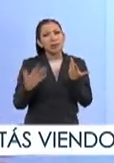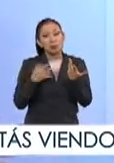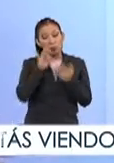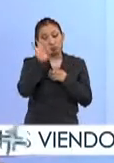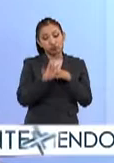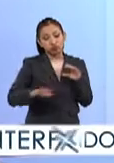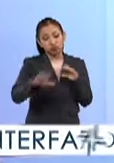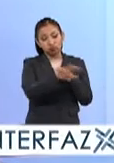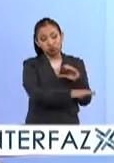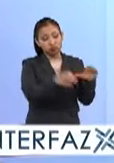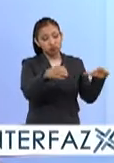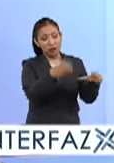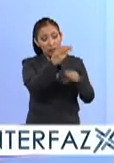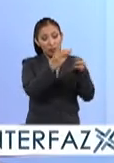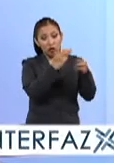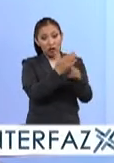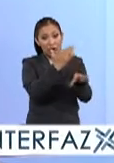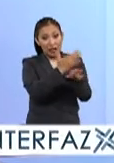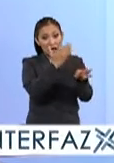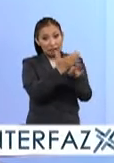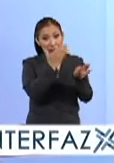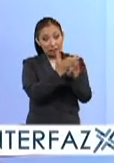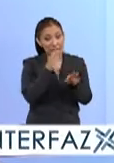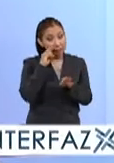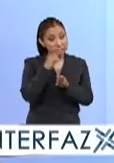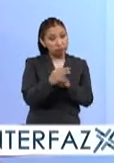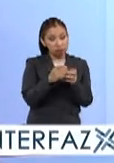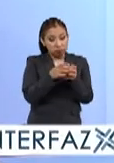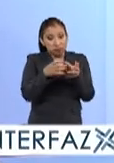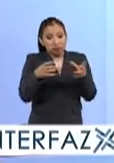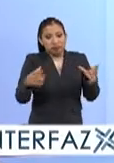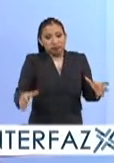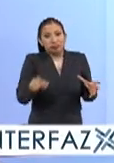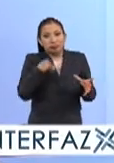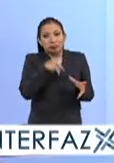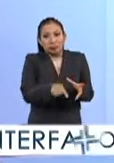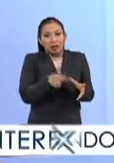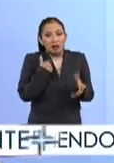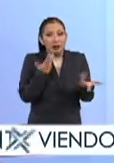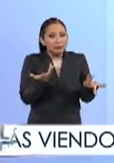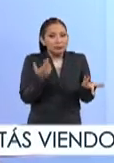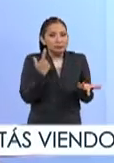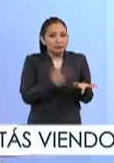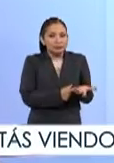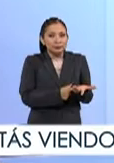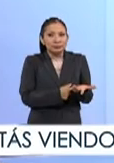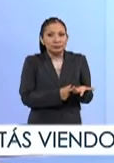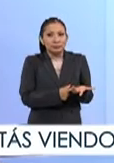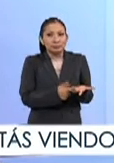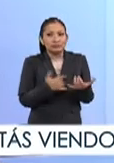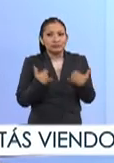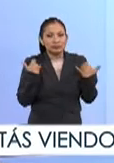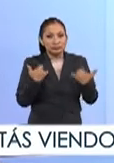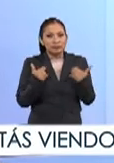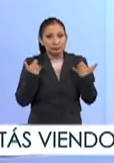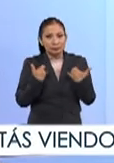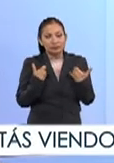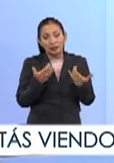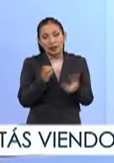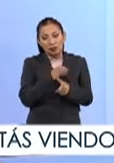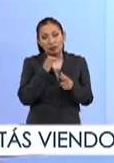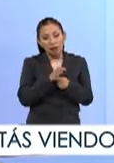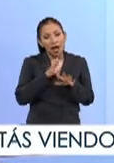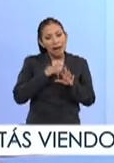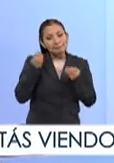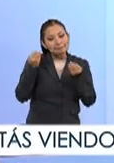porcentaje de la población mundial en estos momentos es precisamente constituida por población joven, así que hay que